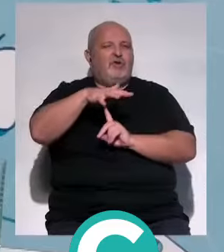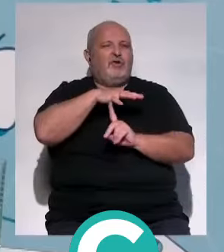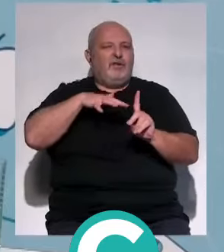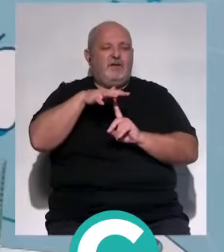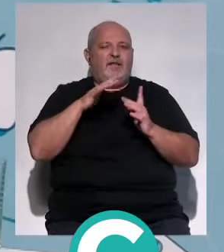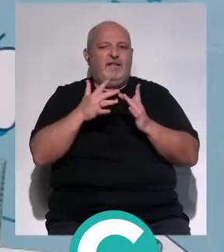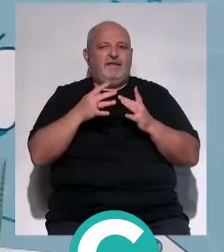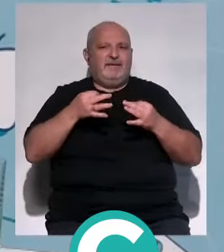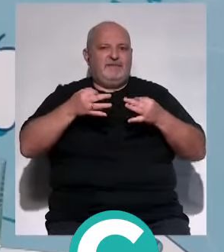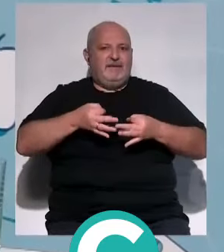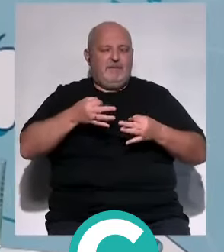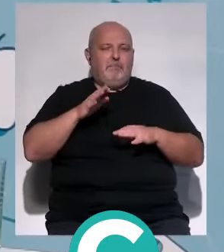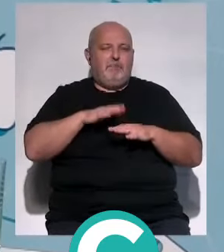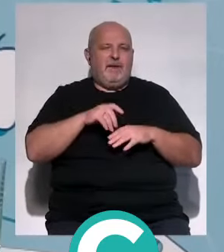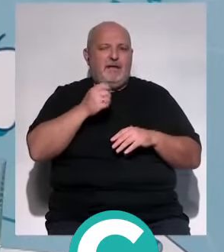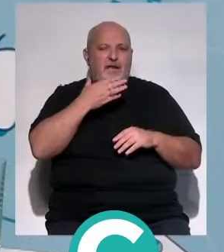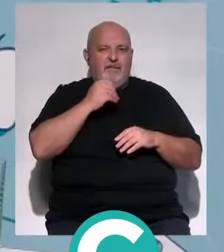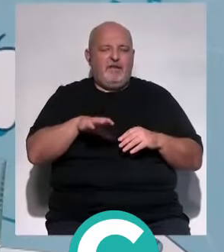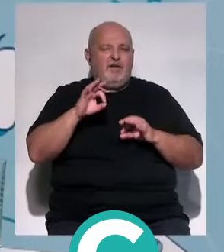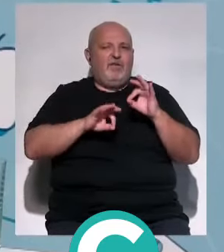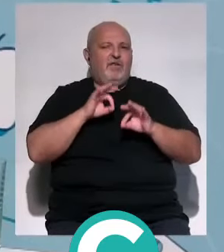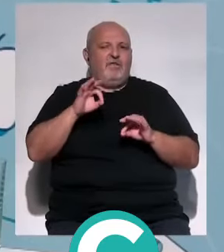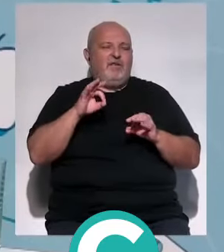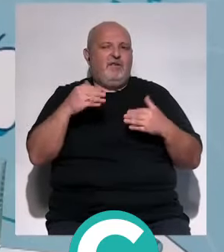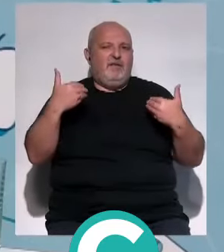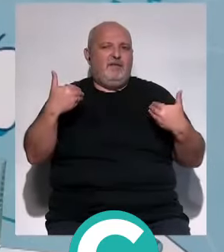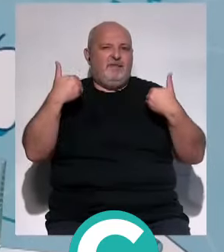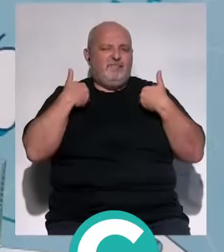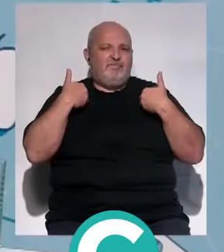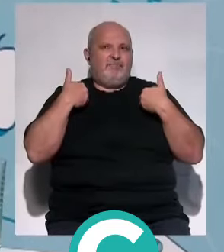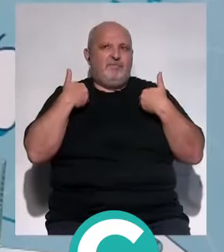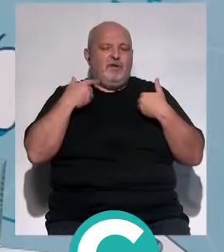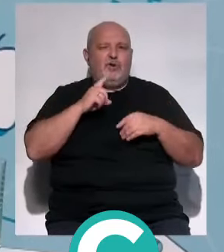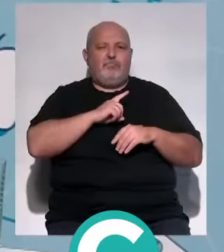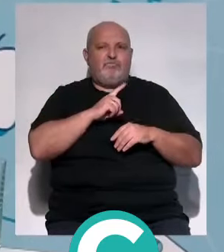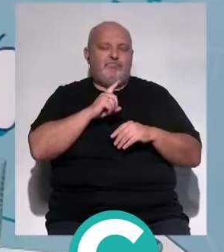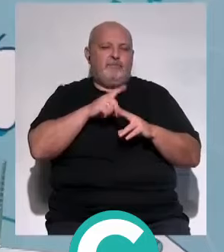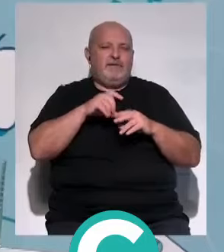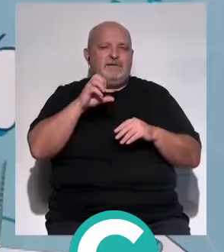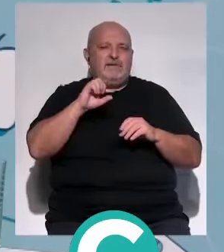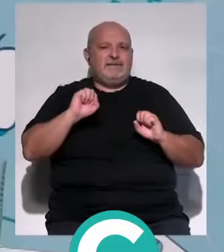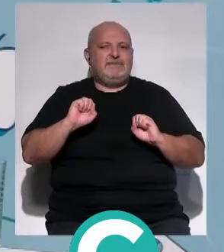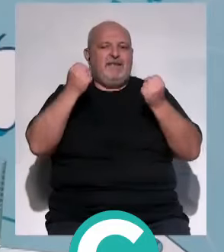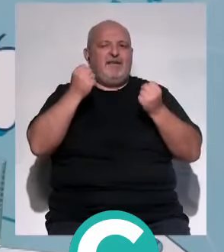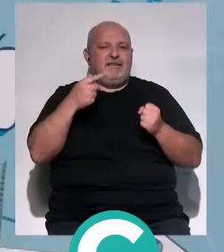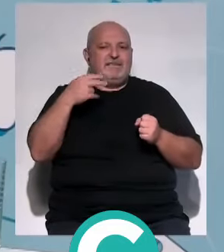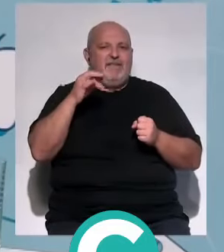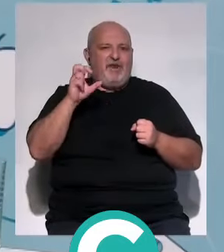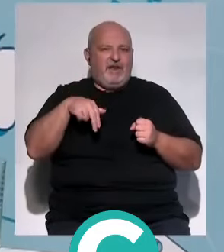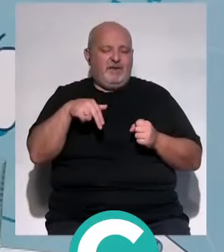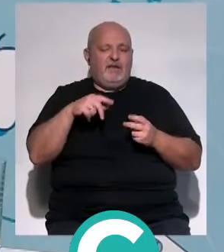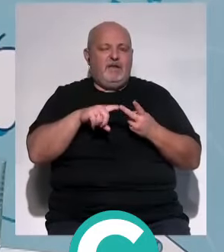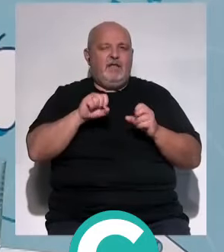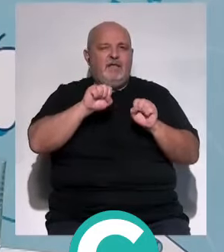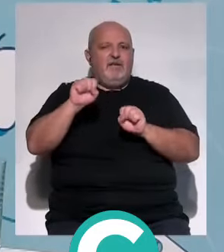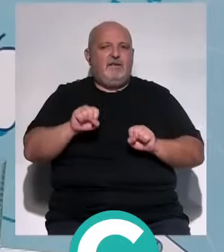digital seguro para la infancia organizado por la organización no gubernamental Save the Children y por la